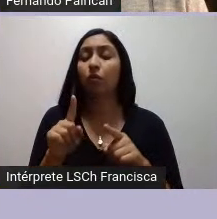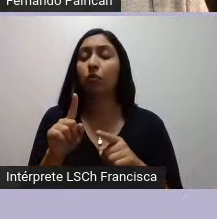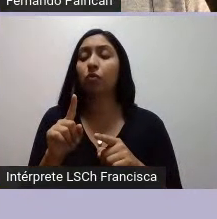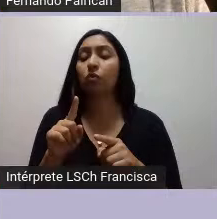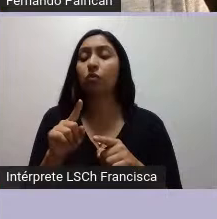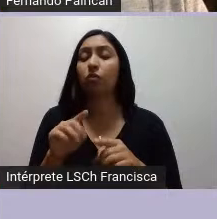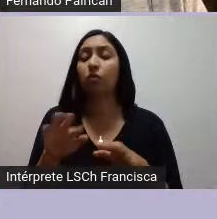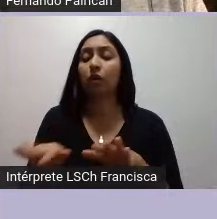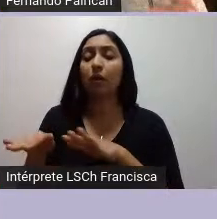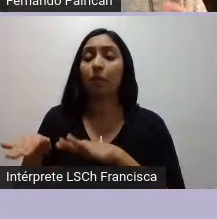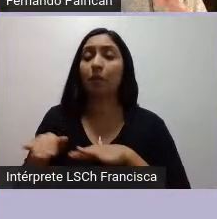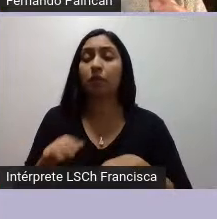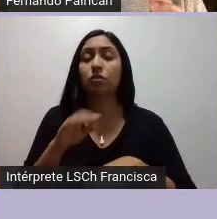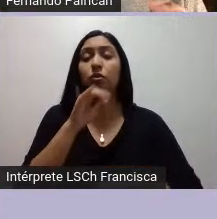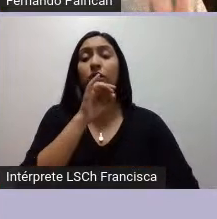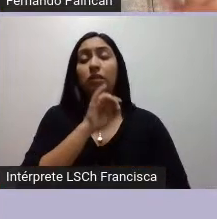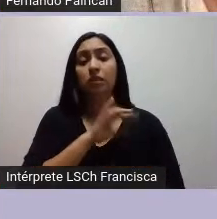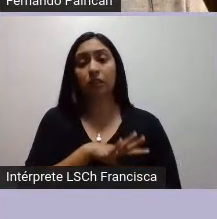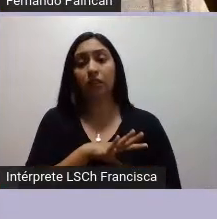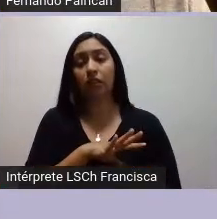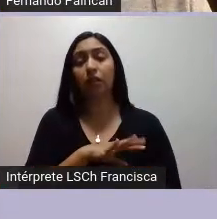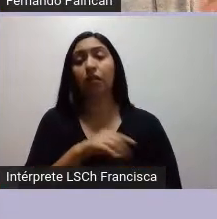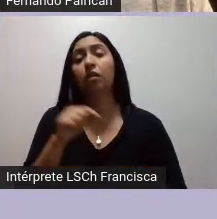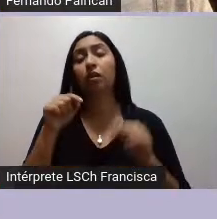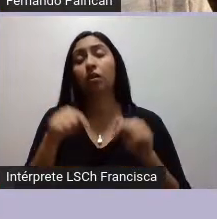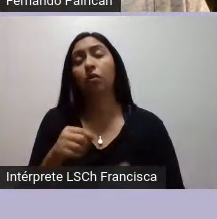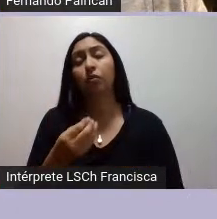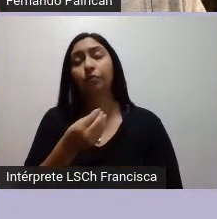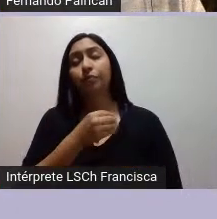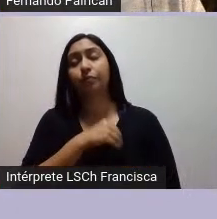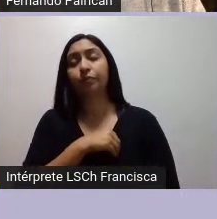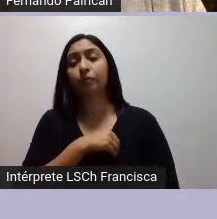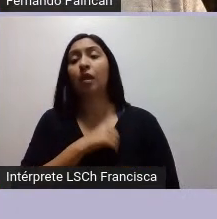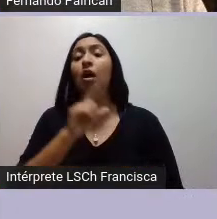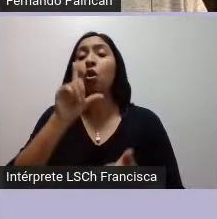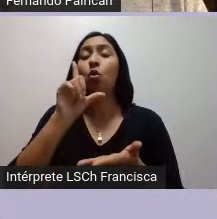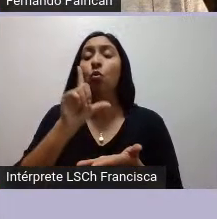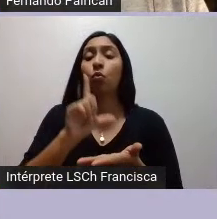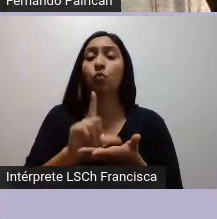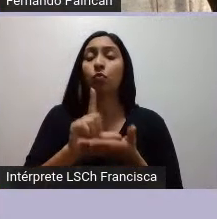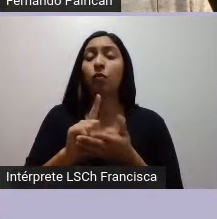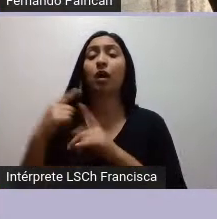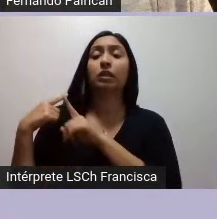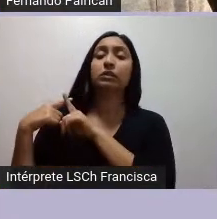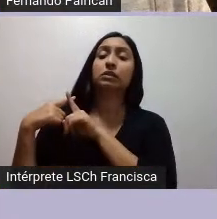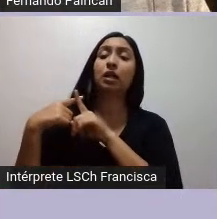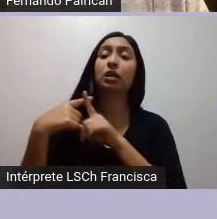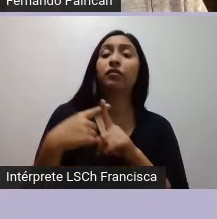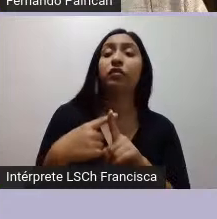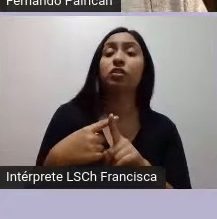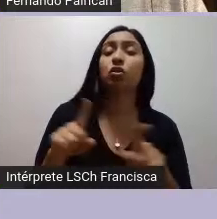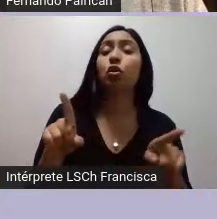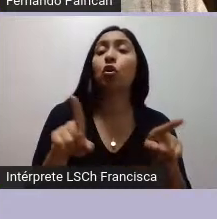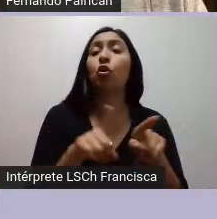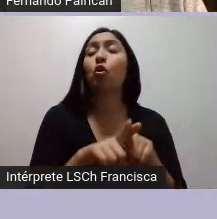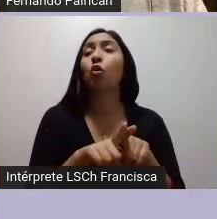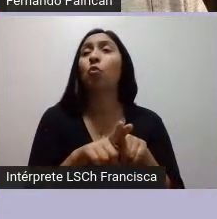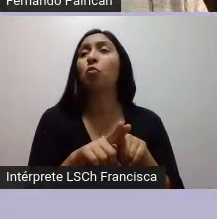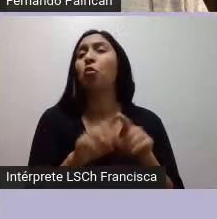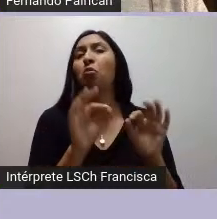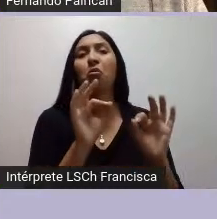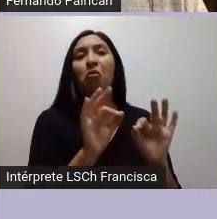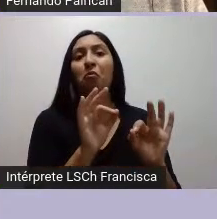en Chile que penosamente hoy día se llaman zonas de sacrificio como si fuera algo normal la acumulación por